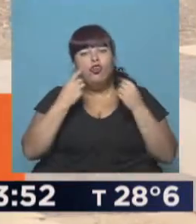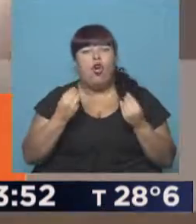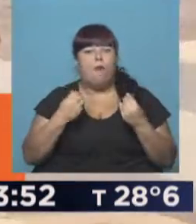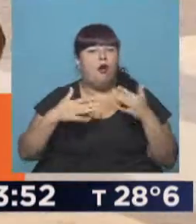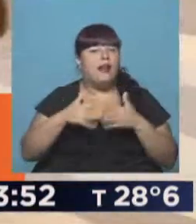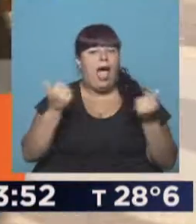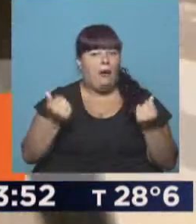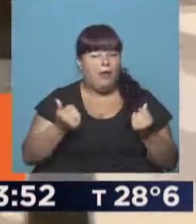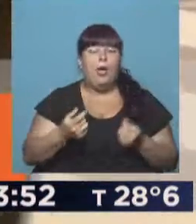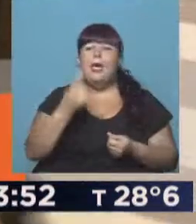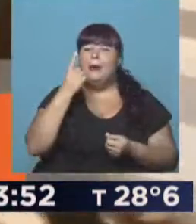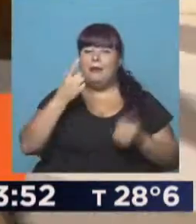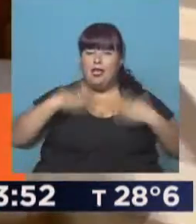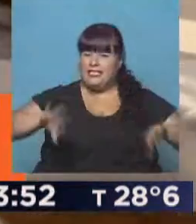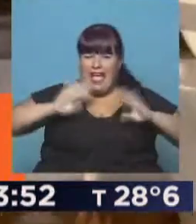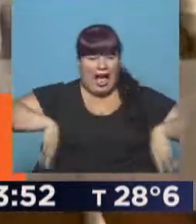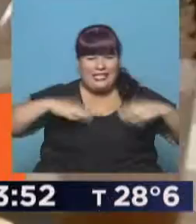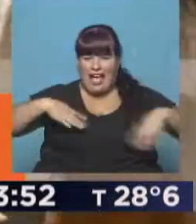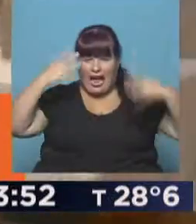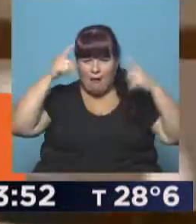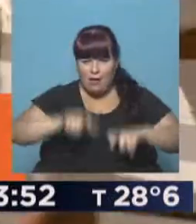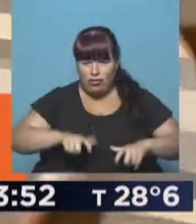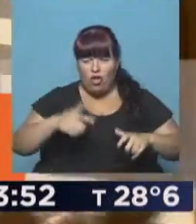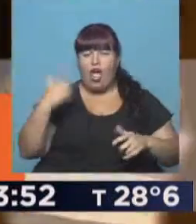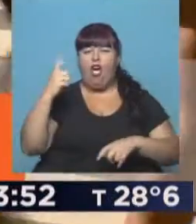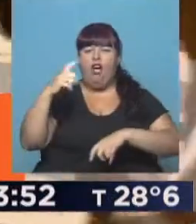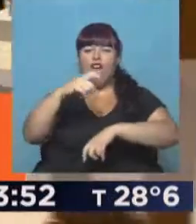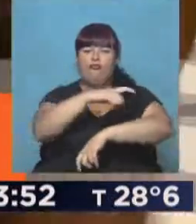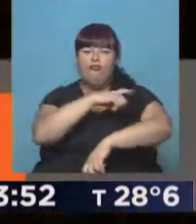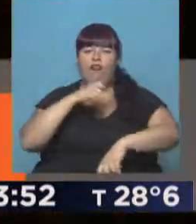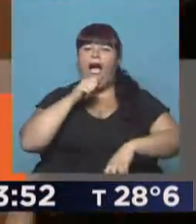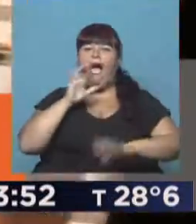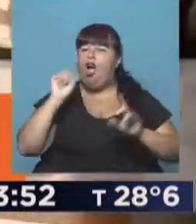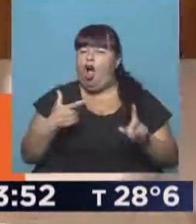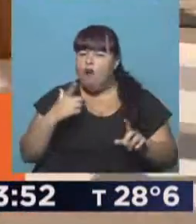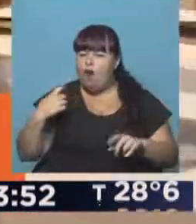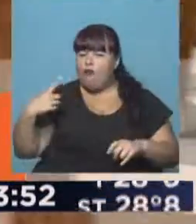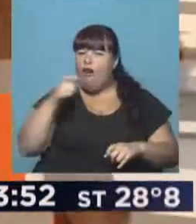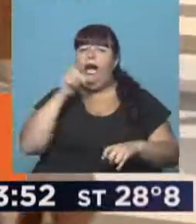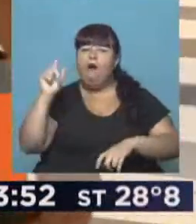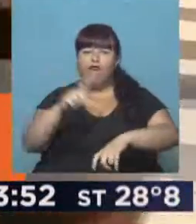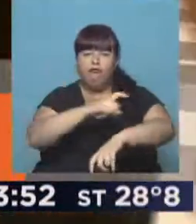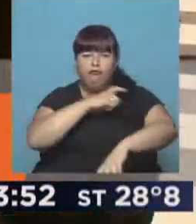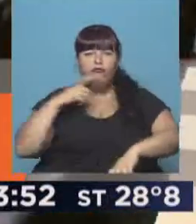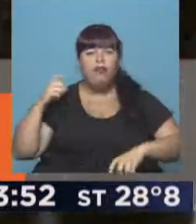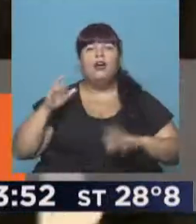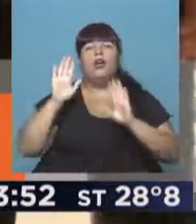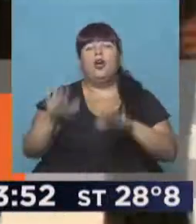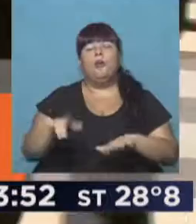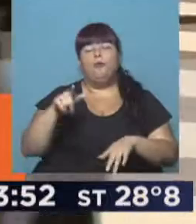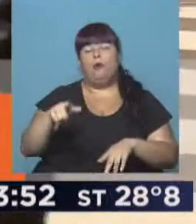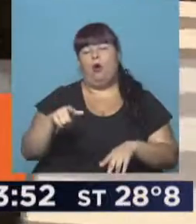urgentes? Hay que desvestir lo más posible a la persona, rociarla con un rociador común, con agua y colocarla abajo